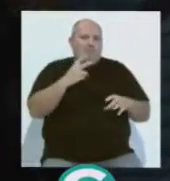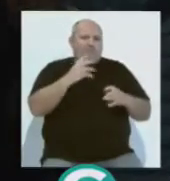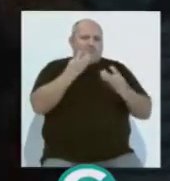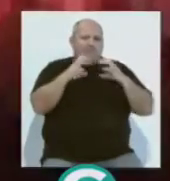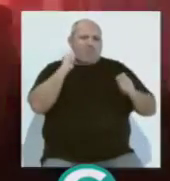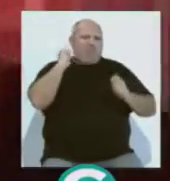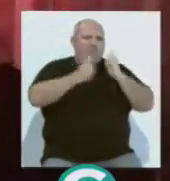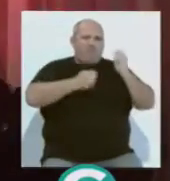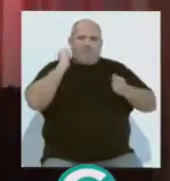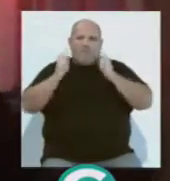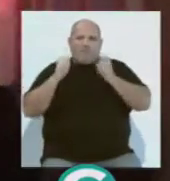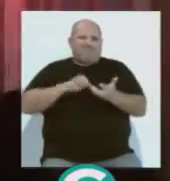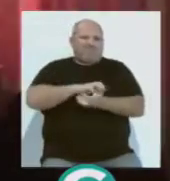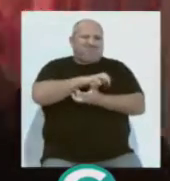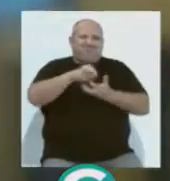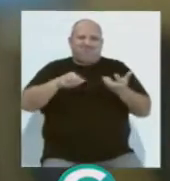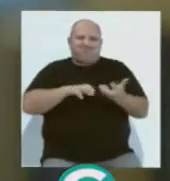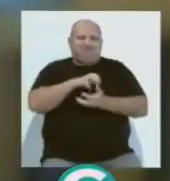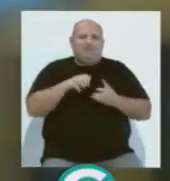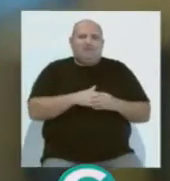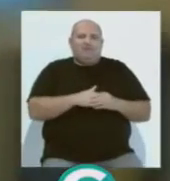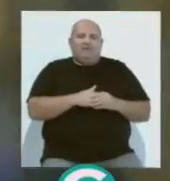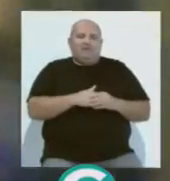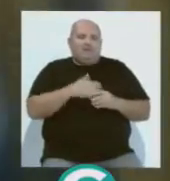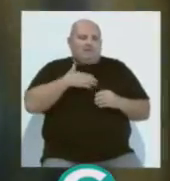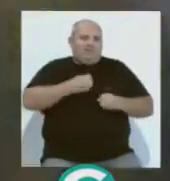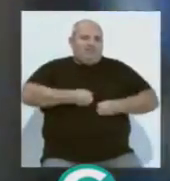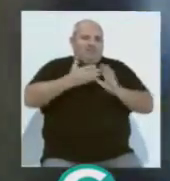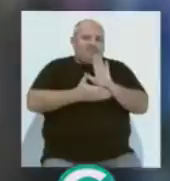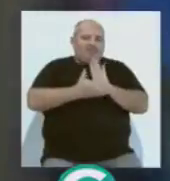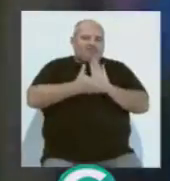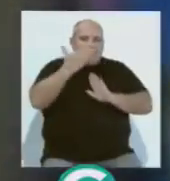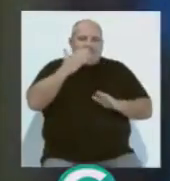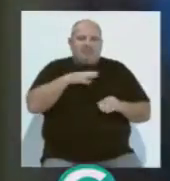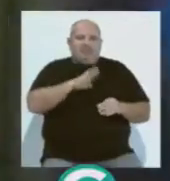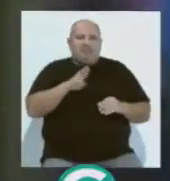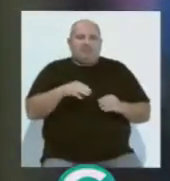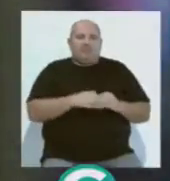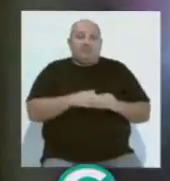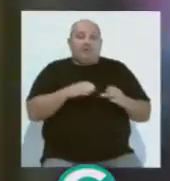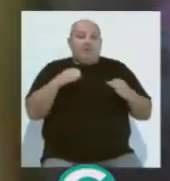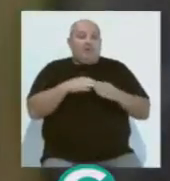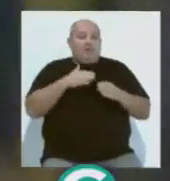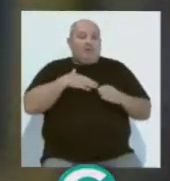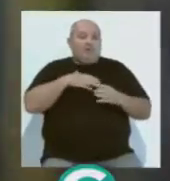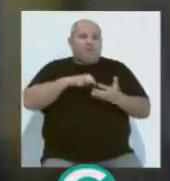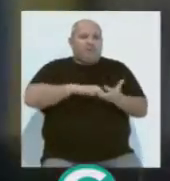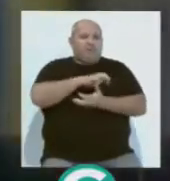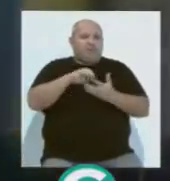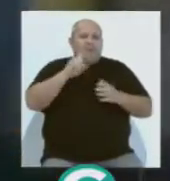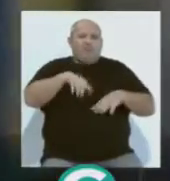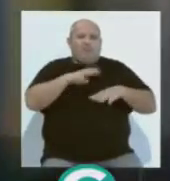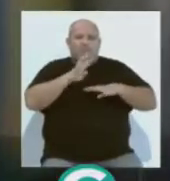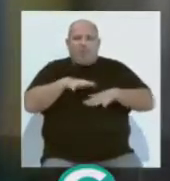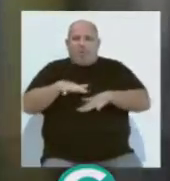con una marcha que se saldaba con daños en el mobiliario urbano y en la fachada de la sede del PP. El grupo de violentos llevaría después